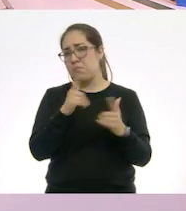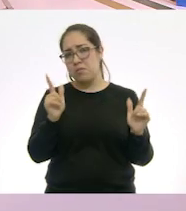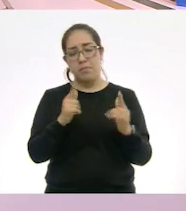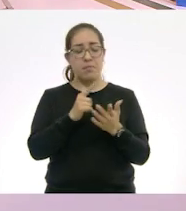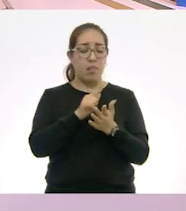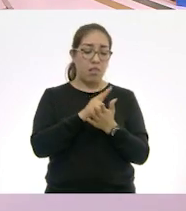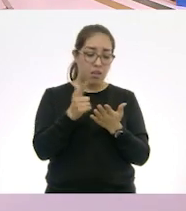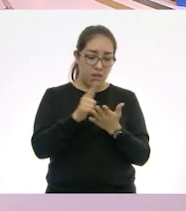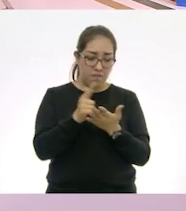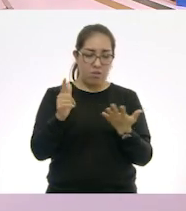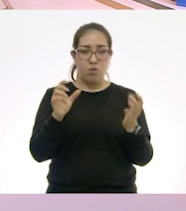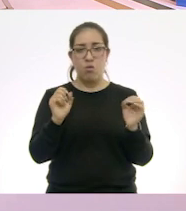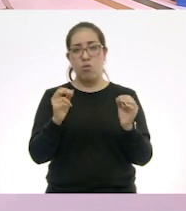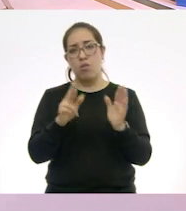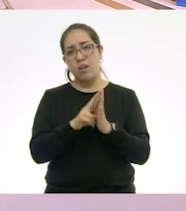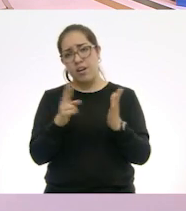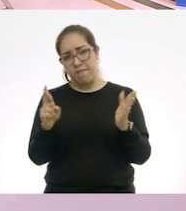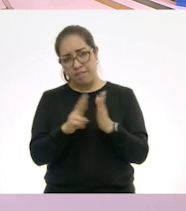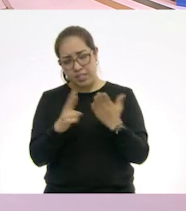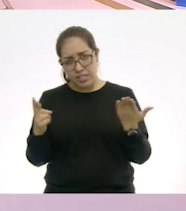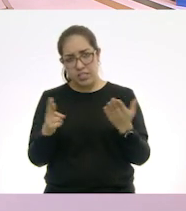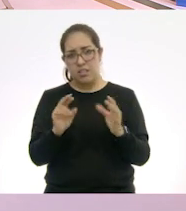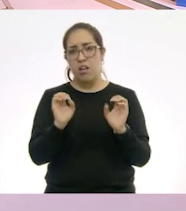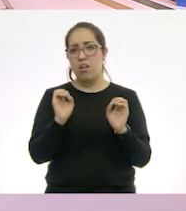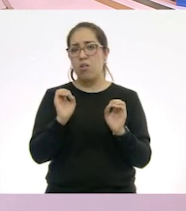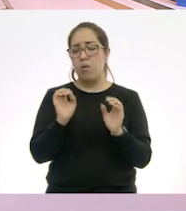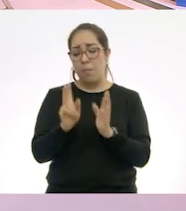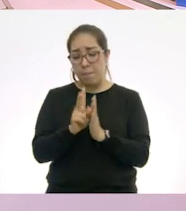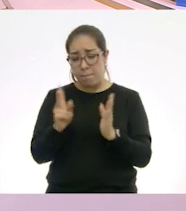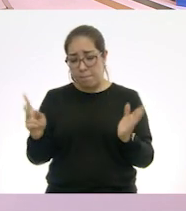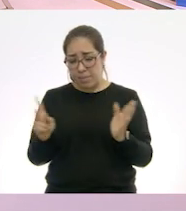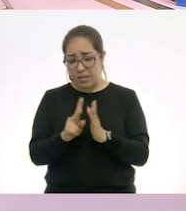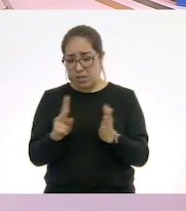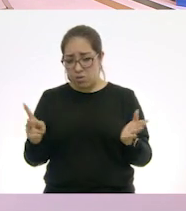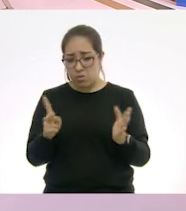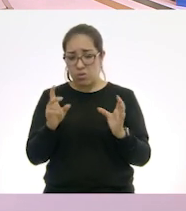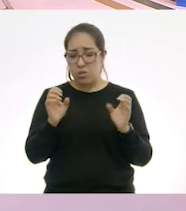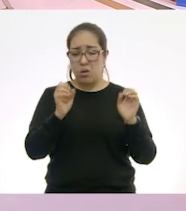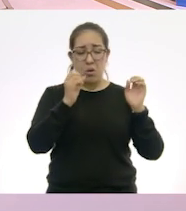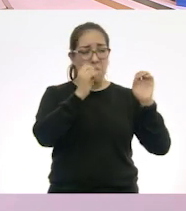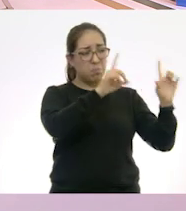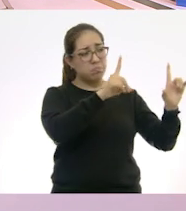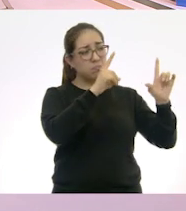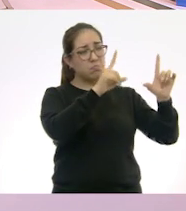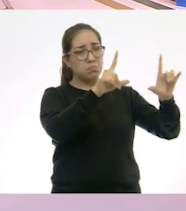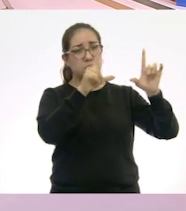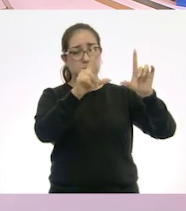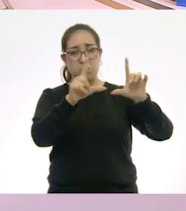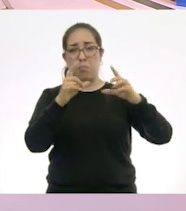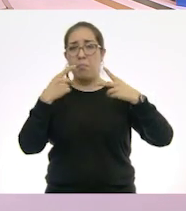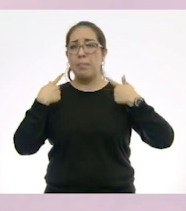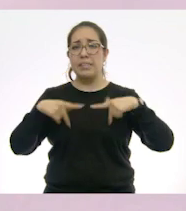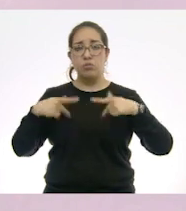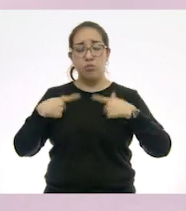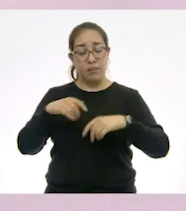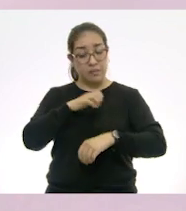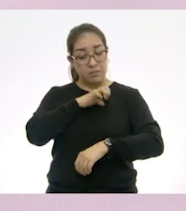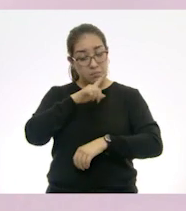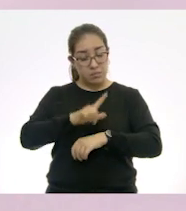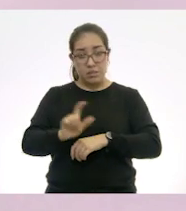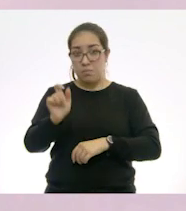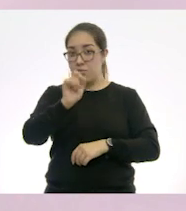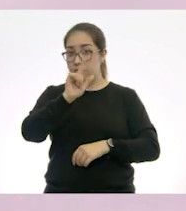de revistas, de el periódico, de carteles, de especialistas, de